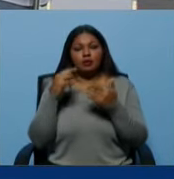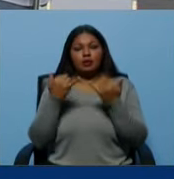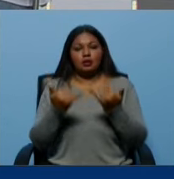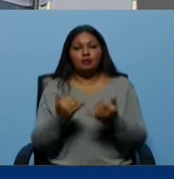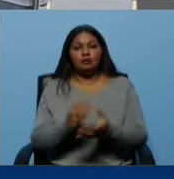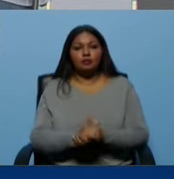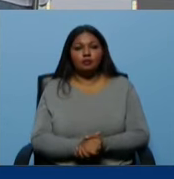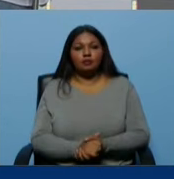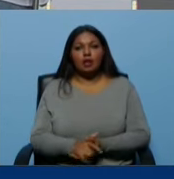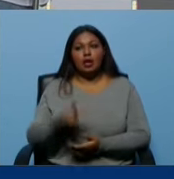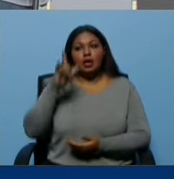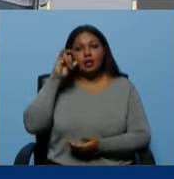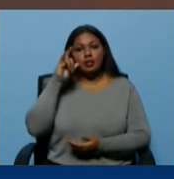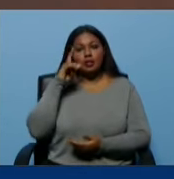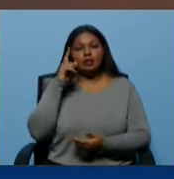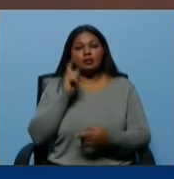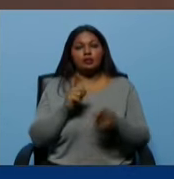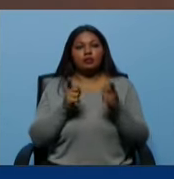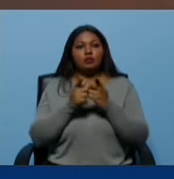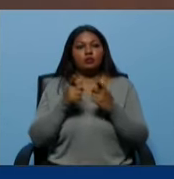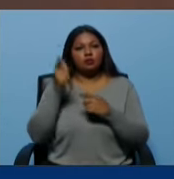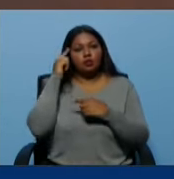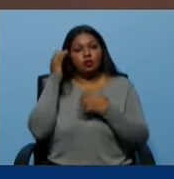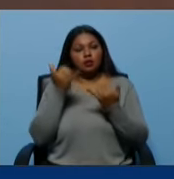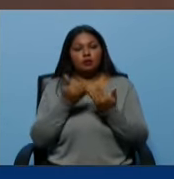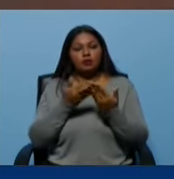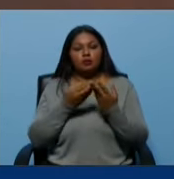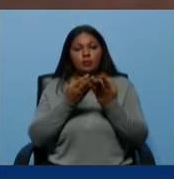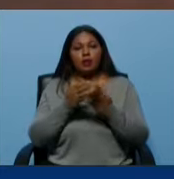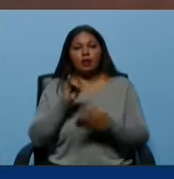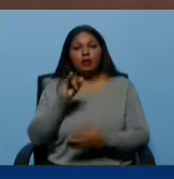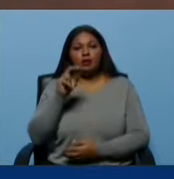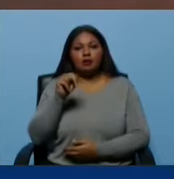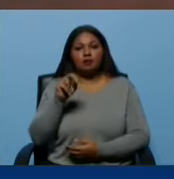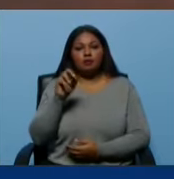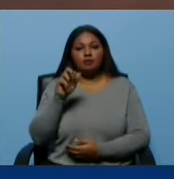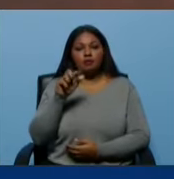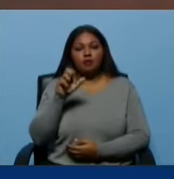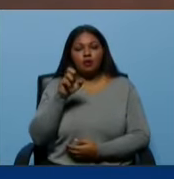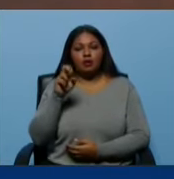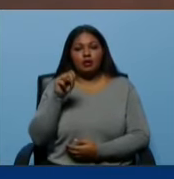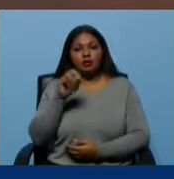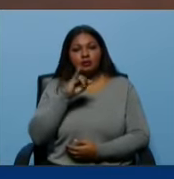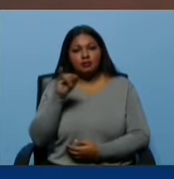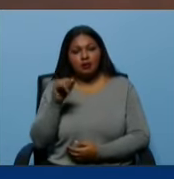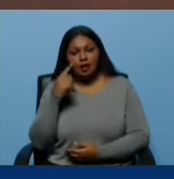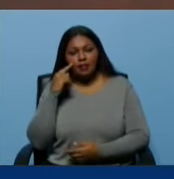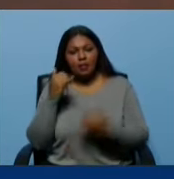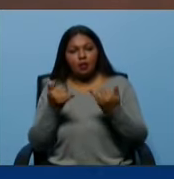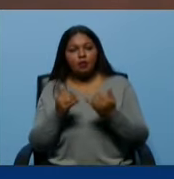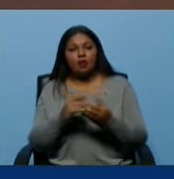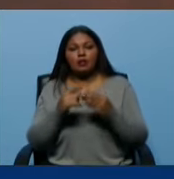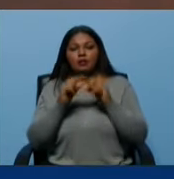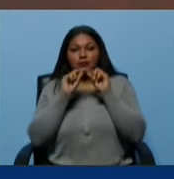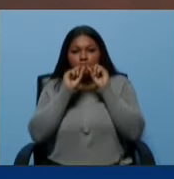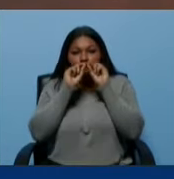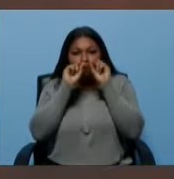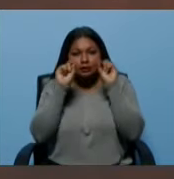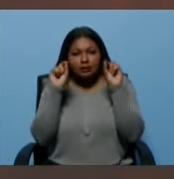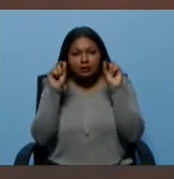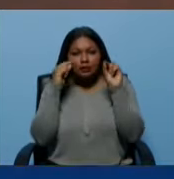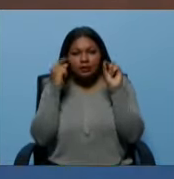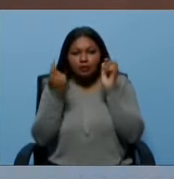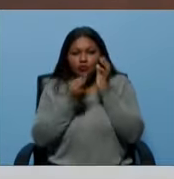Creo que en Instagram hace poco hubiera una de estas llamadas influencers que hablaba porque a veces las letras son muy chiquiticas y hay que